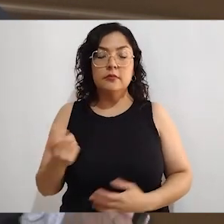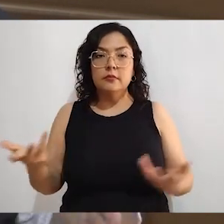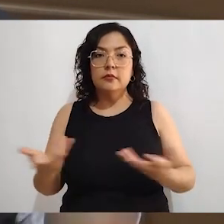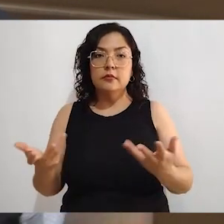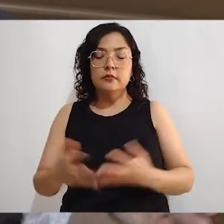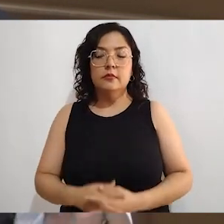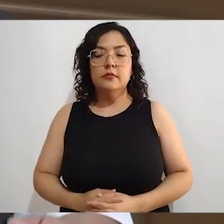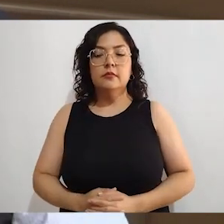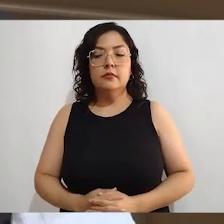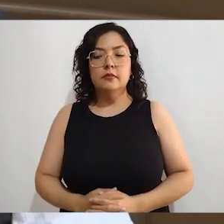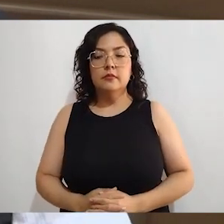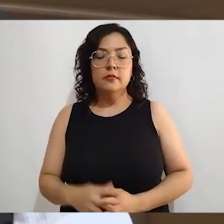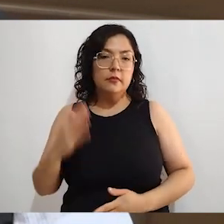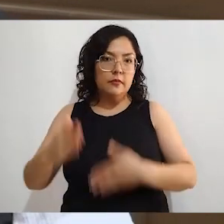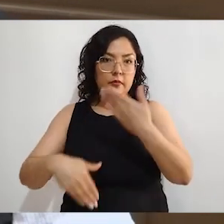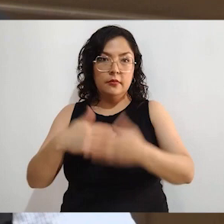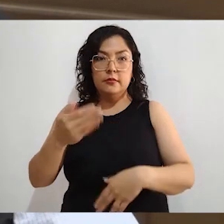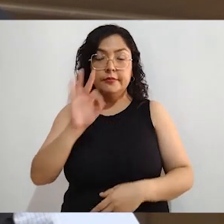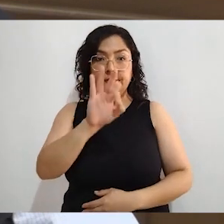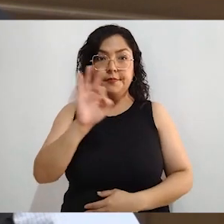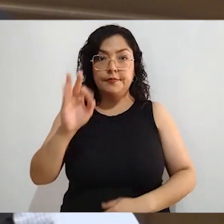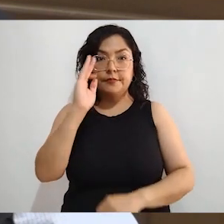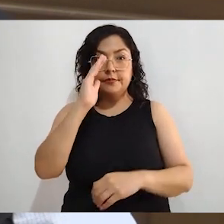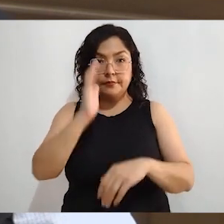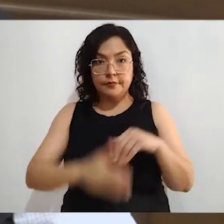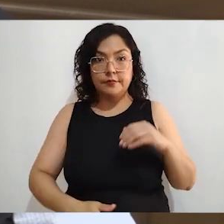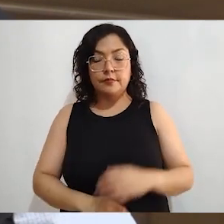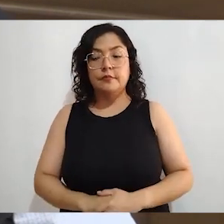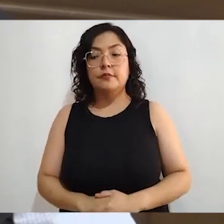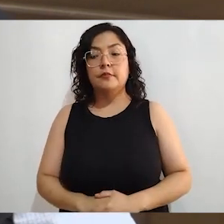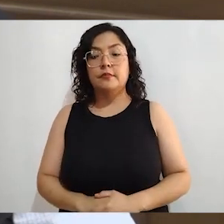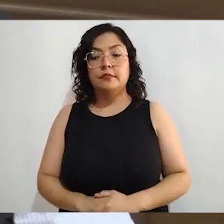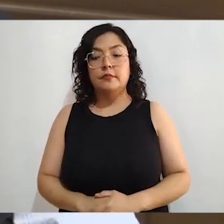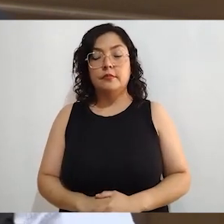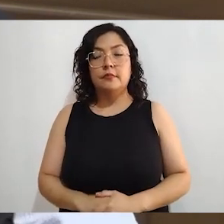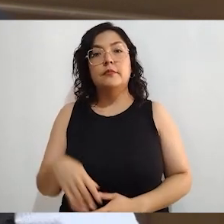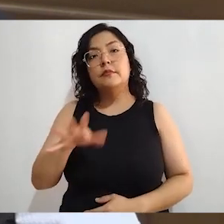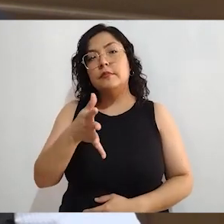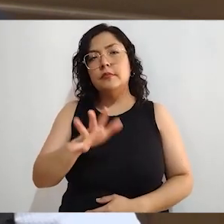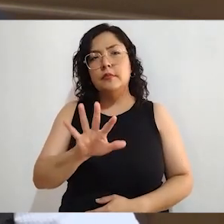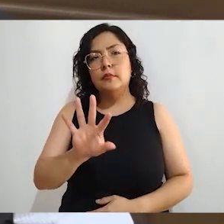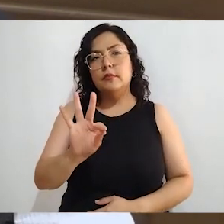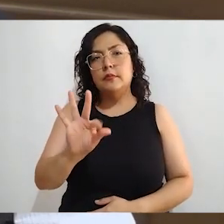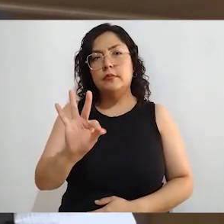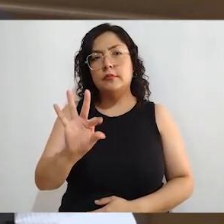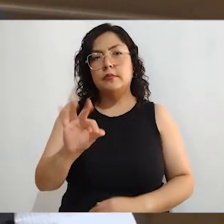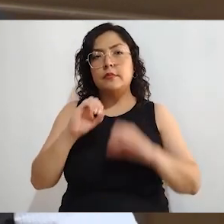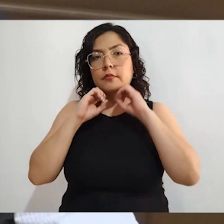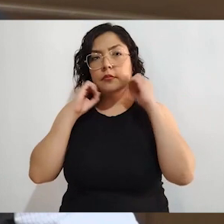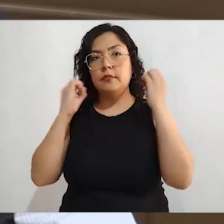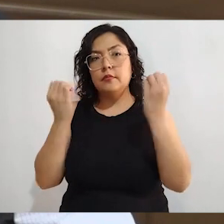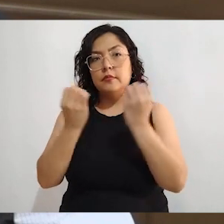final de los plazos que la propia convocatoria indicaba, logramos que 40 organizaciones